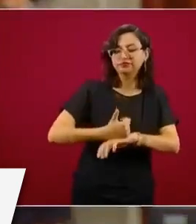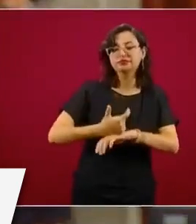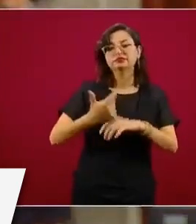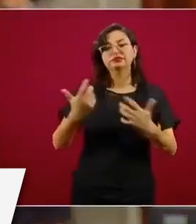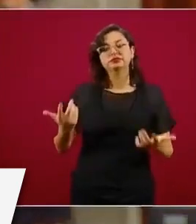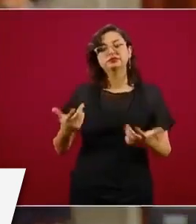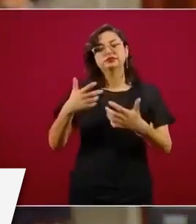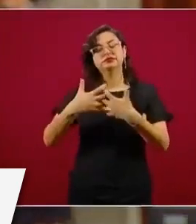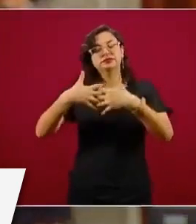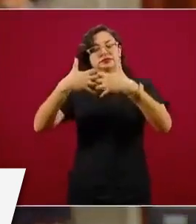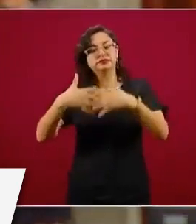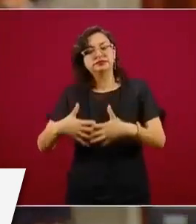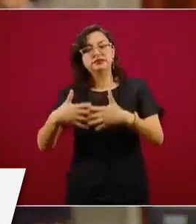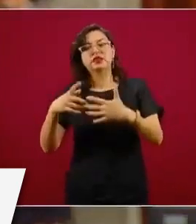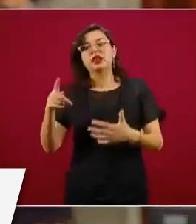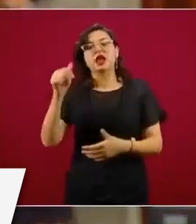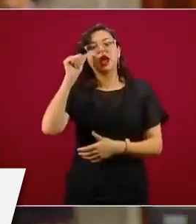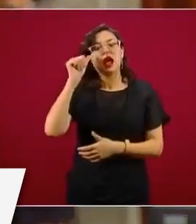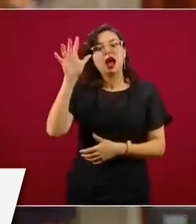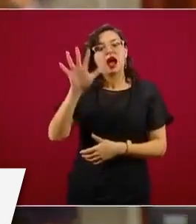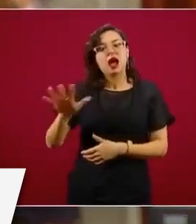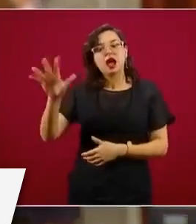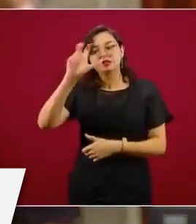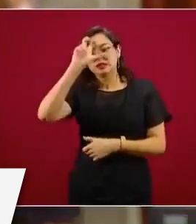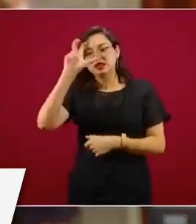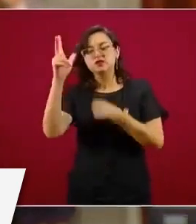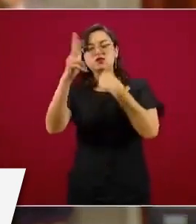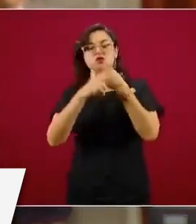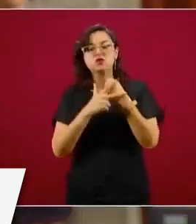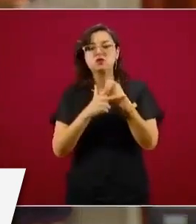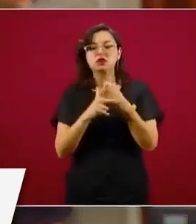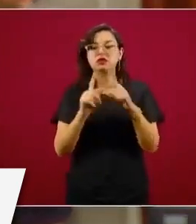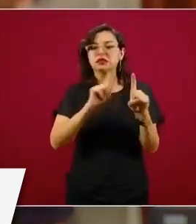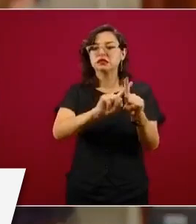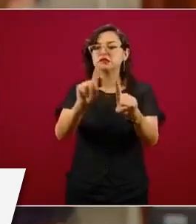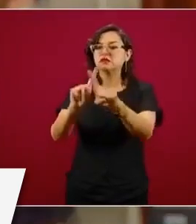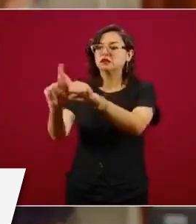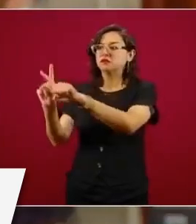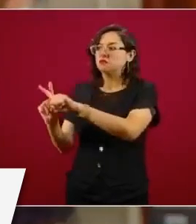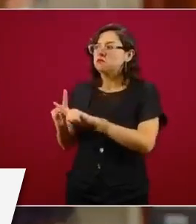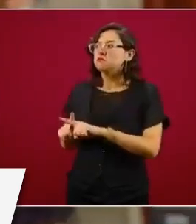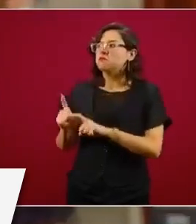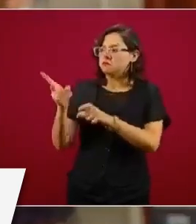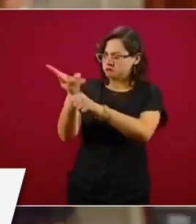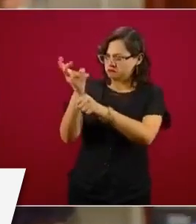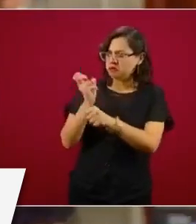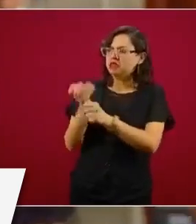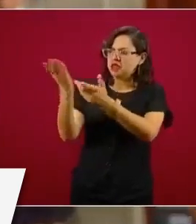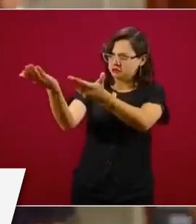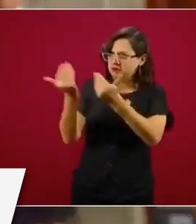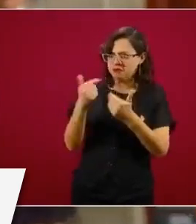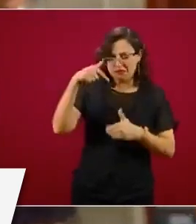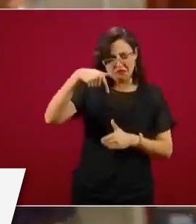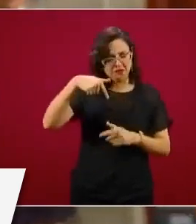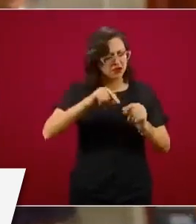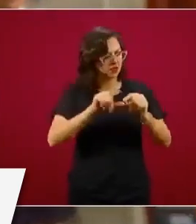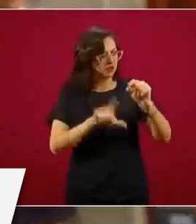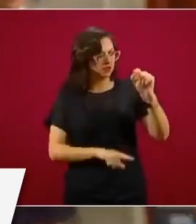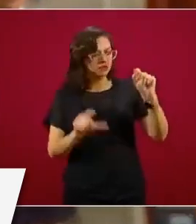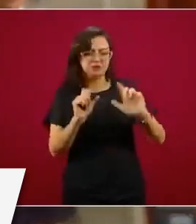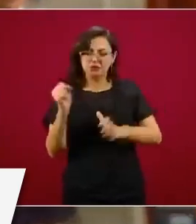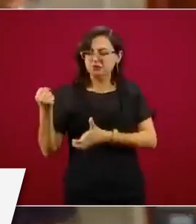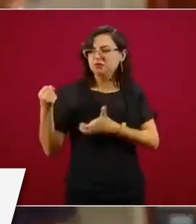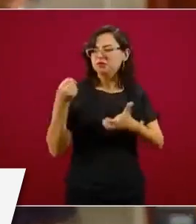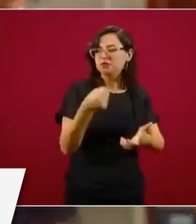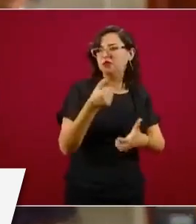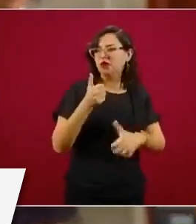subsecretario, en Asia, en Europa, si existe este plan para atraer inversión en este plan que se tiene de